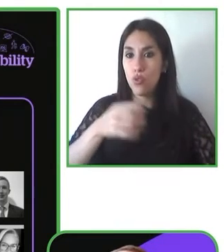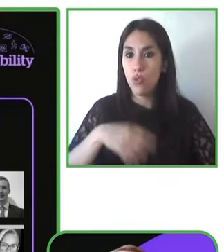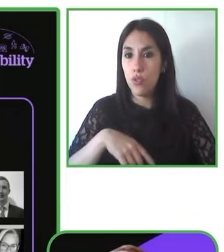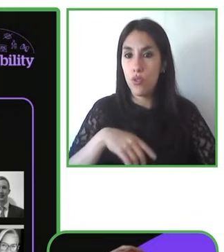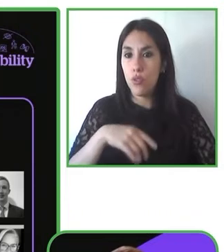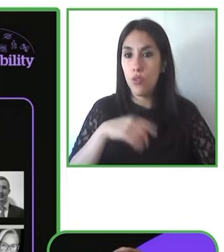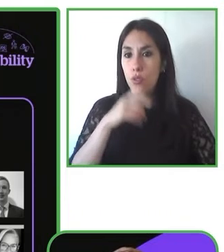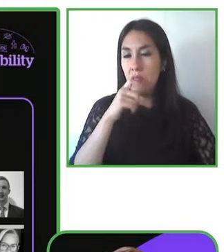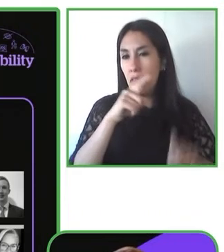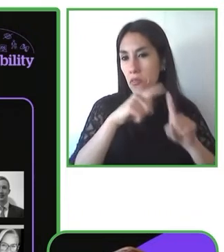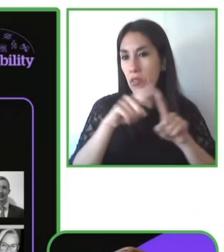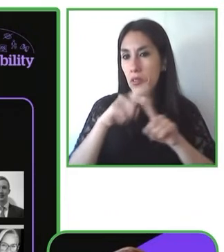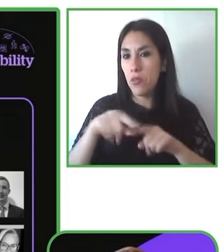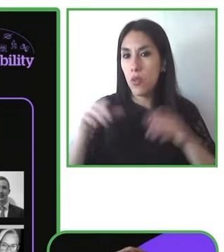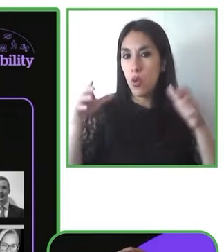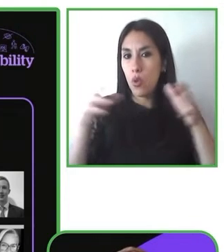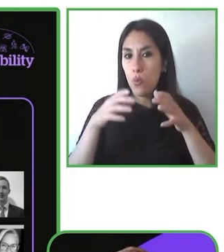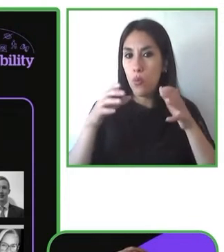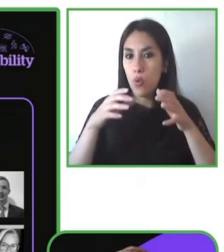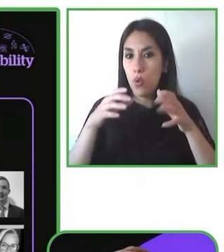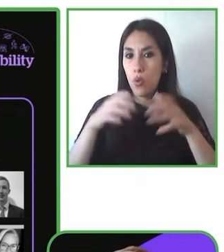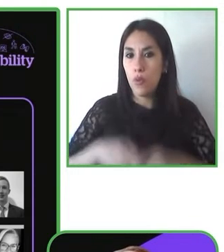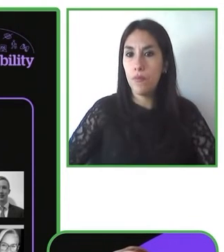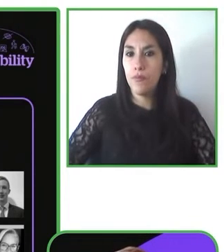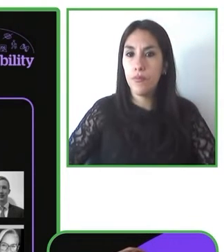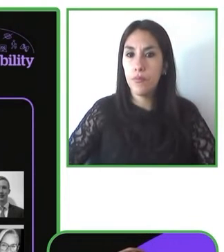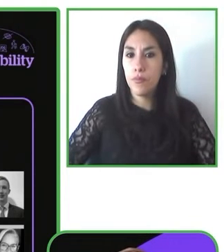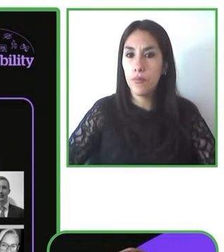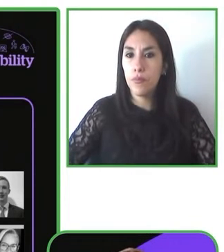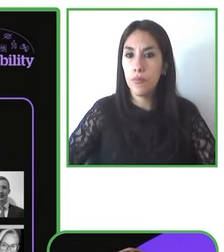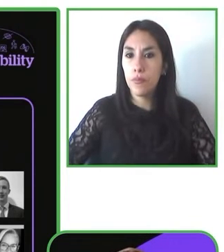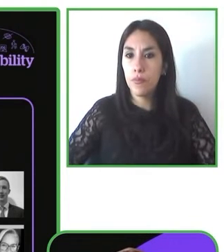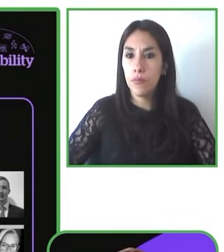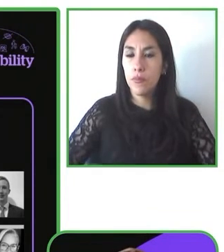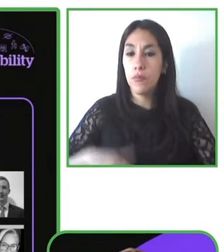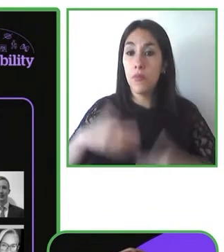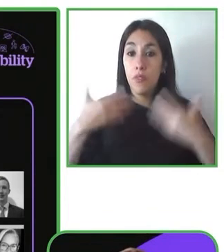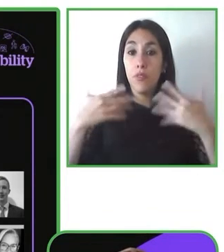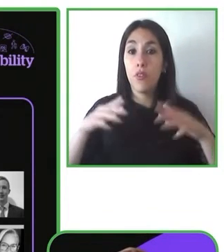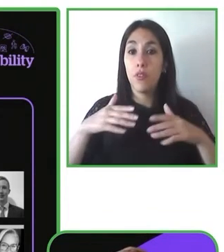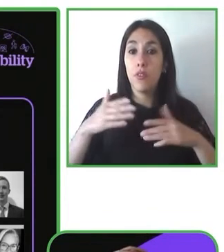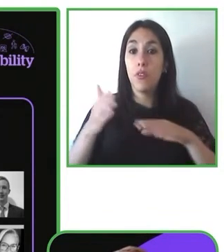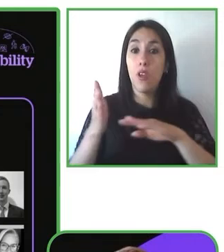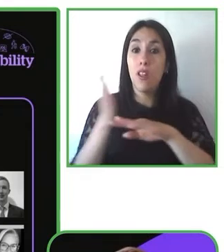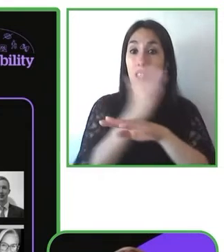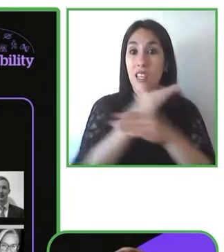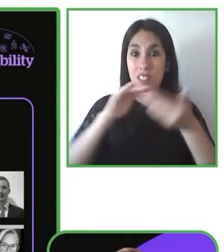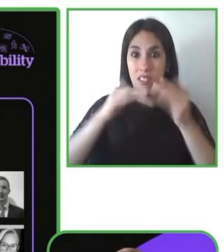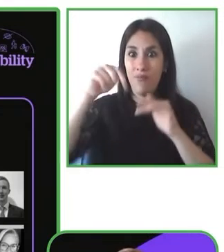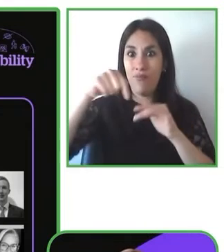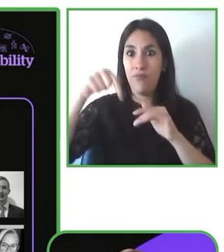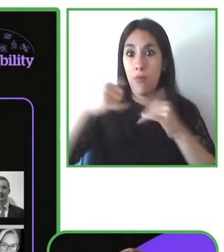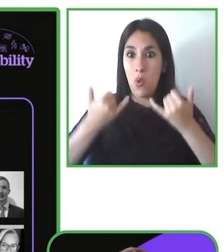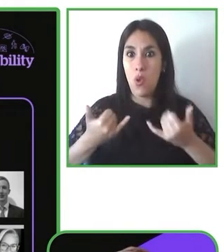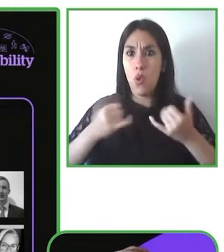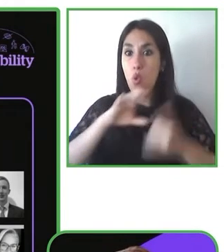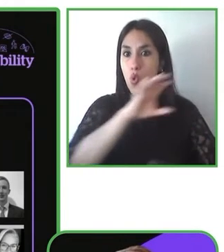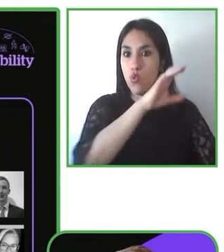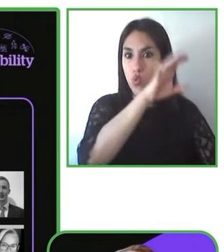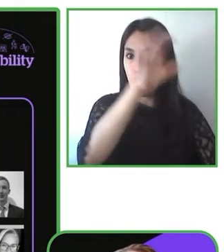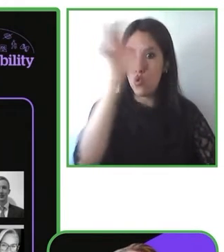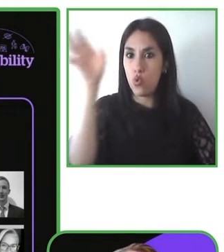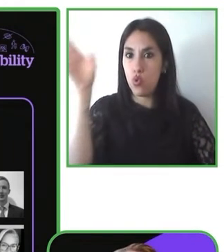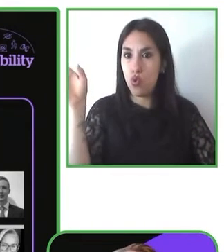prácticas regionales que han sido previamente entregados para los países de habla hispana. Los invito a que se